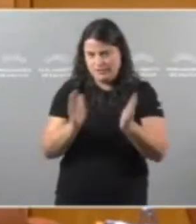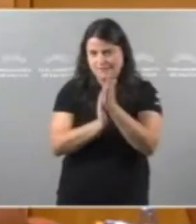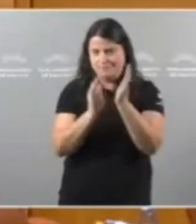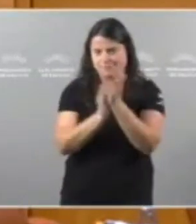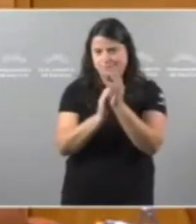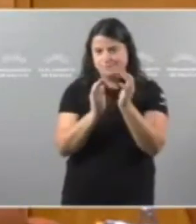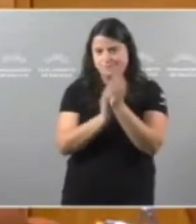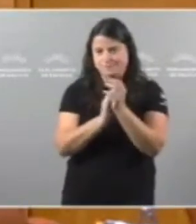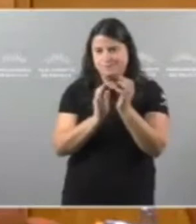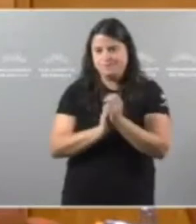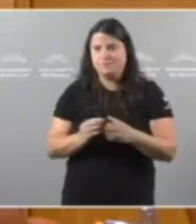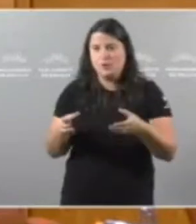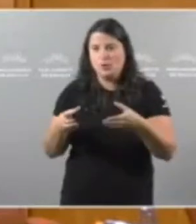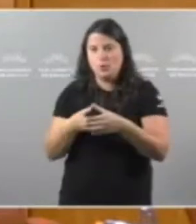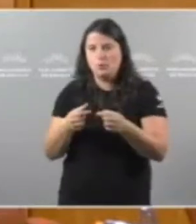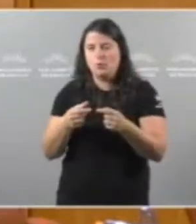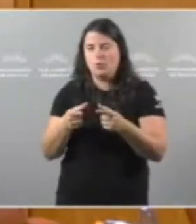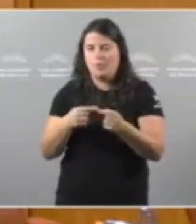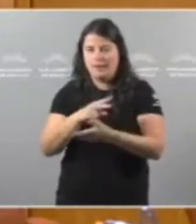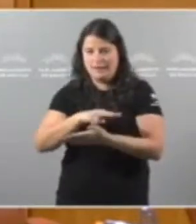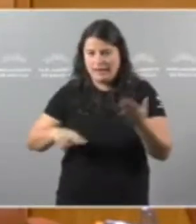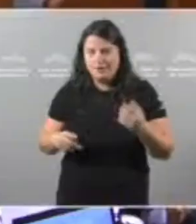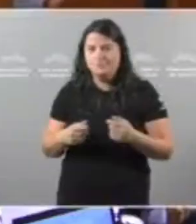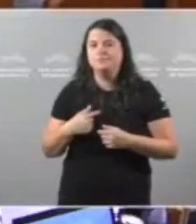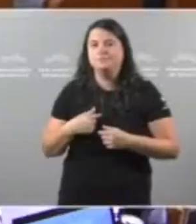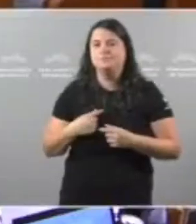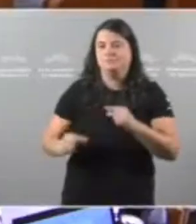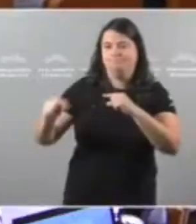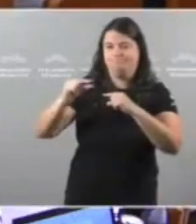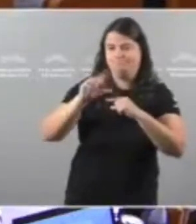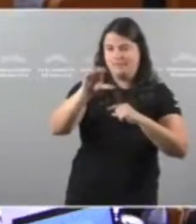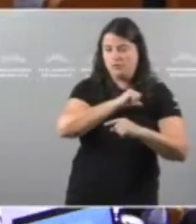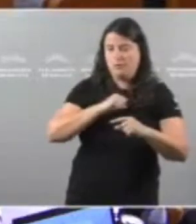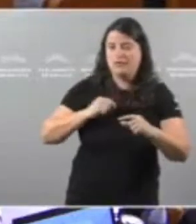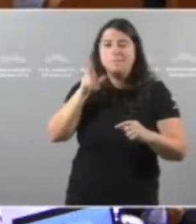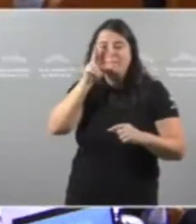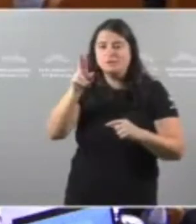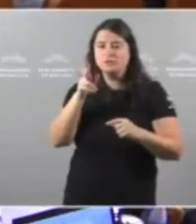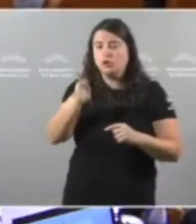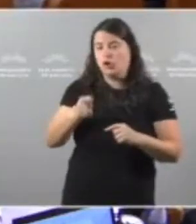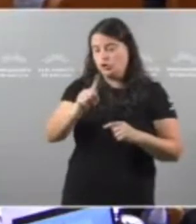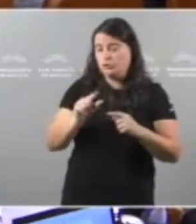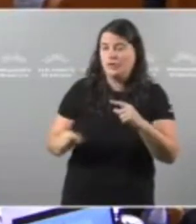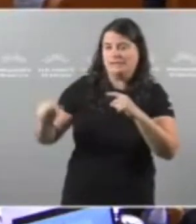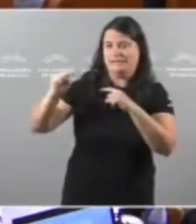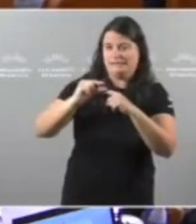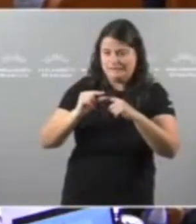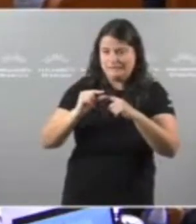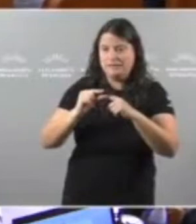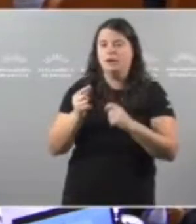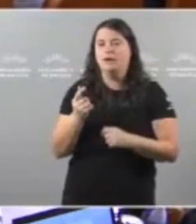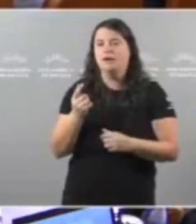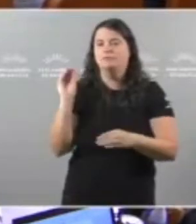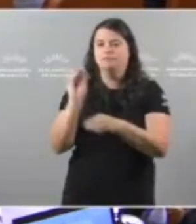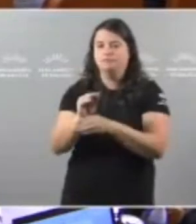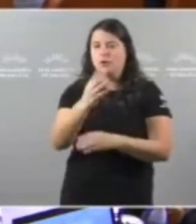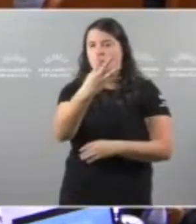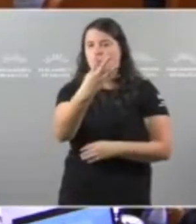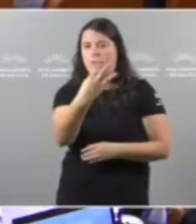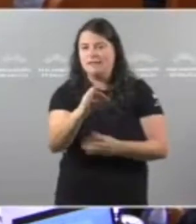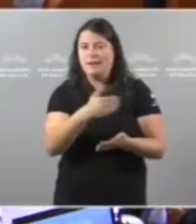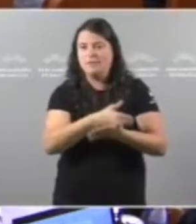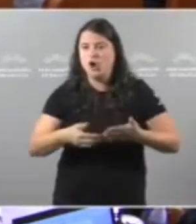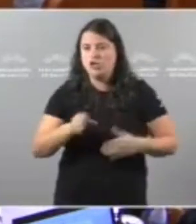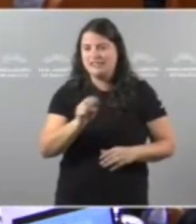O BNG Subiría O complemento Autonómico Das pensións Non contributivas Cunha partida De 40 millóns De